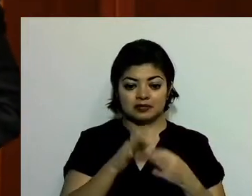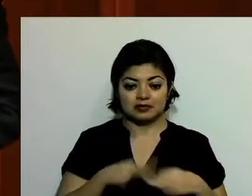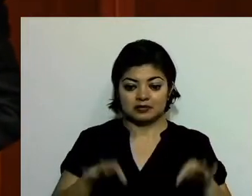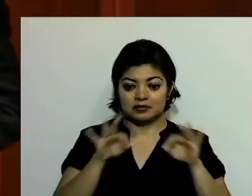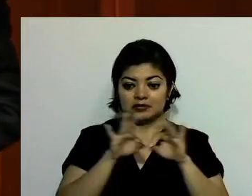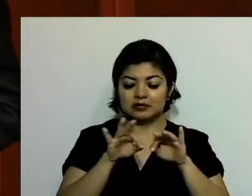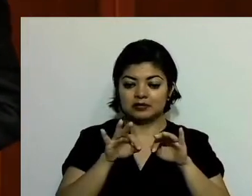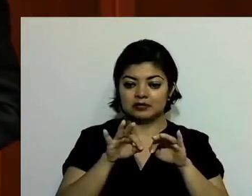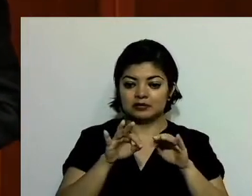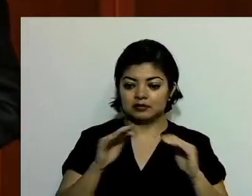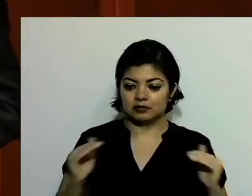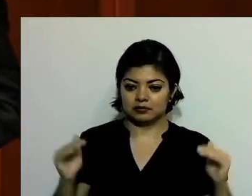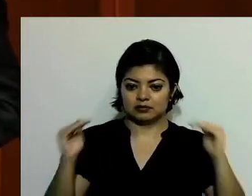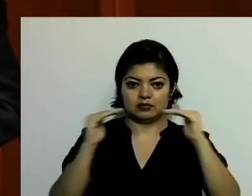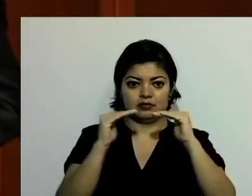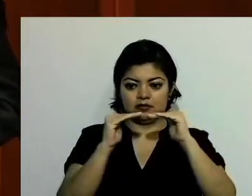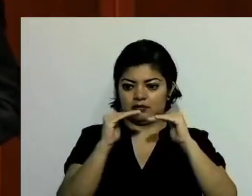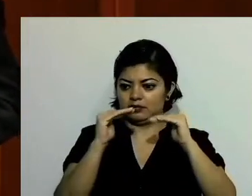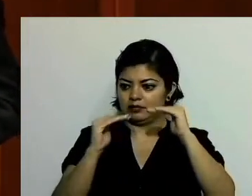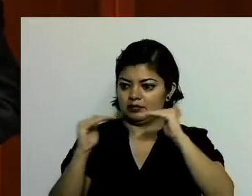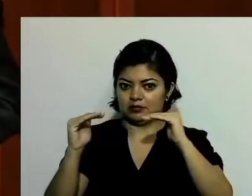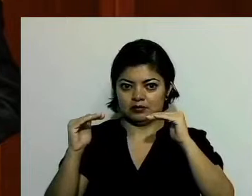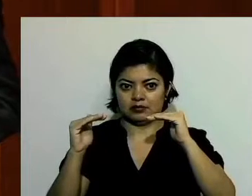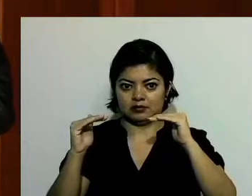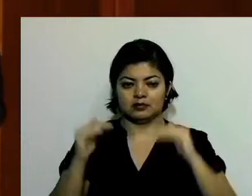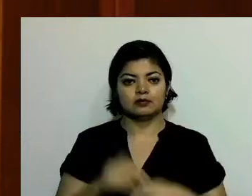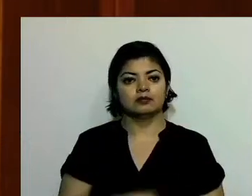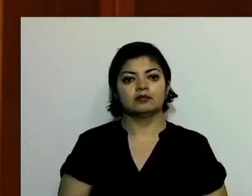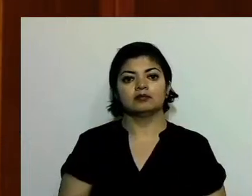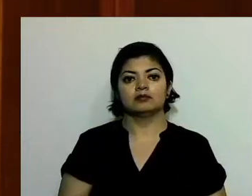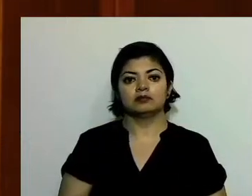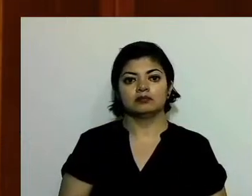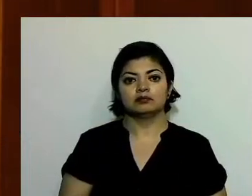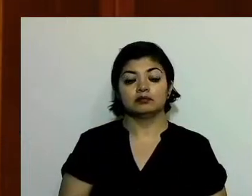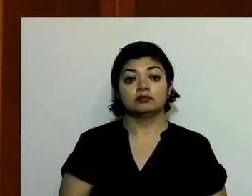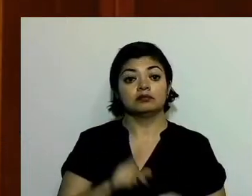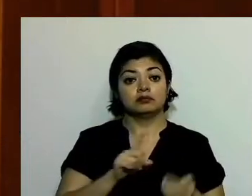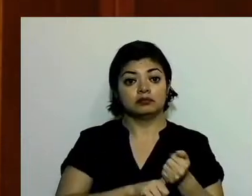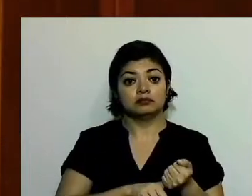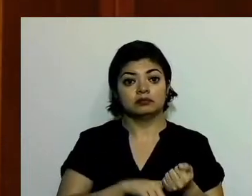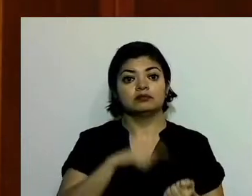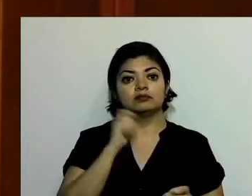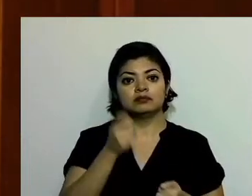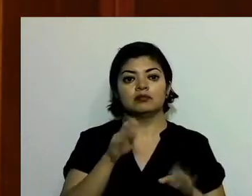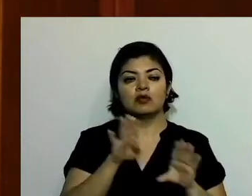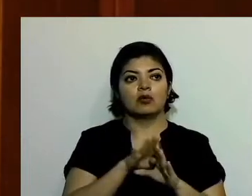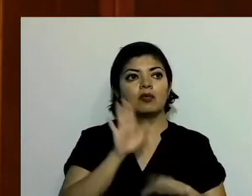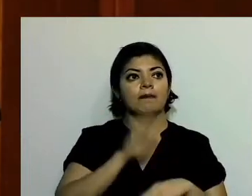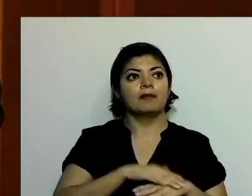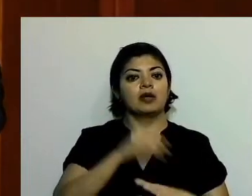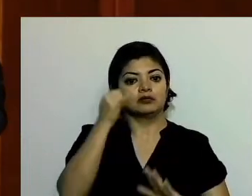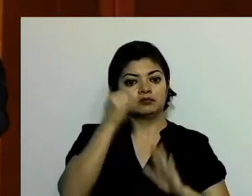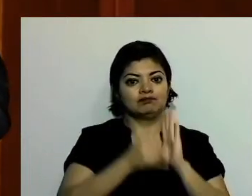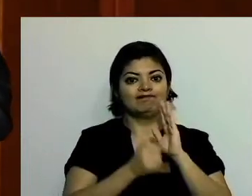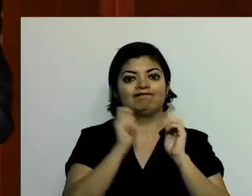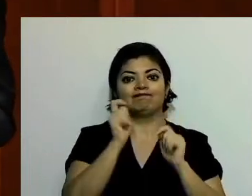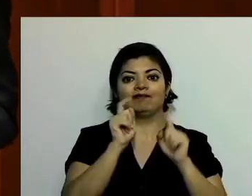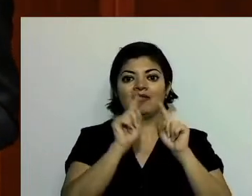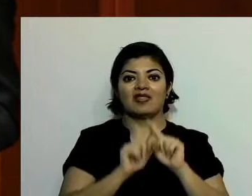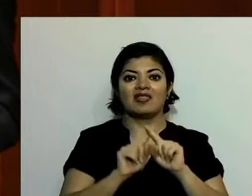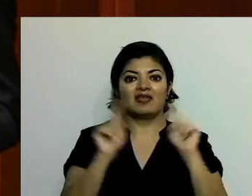que semánticamente tiene una profunda diferencia entre